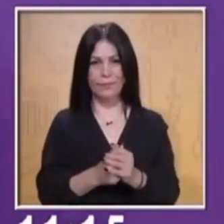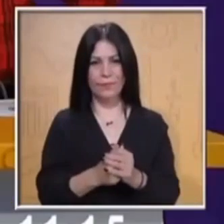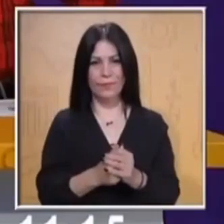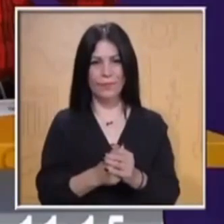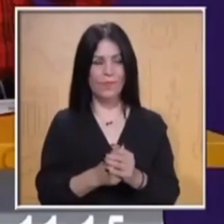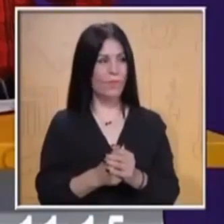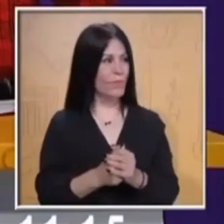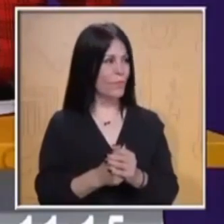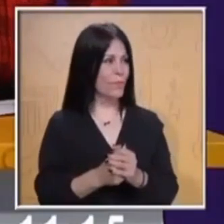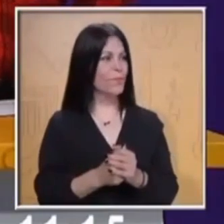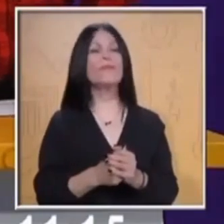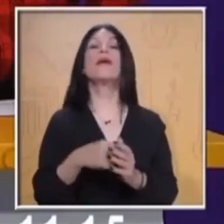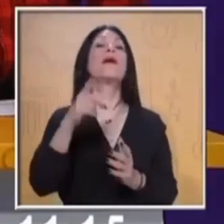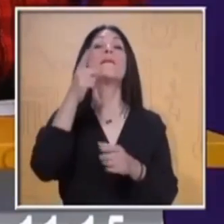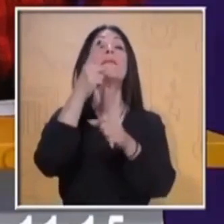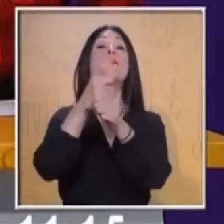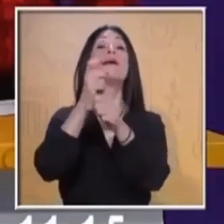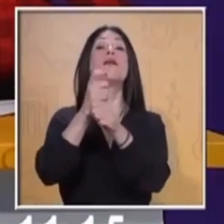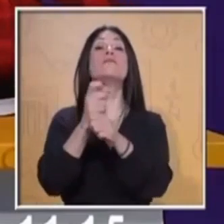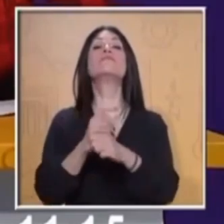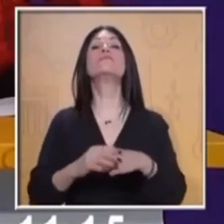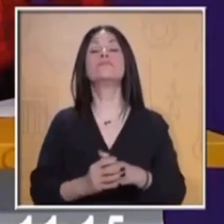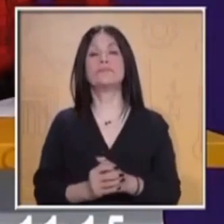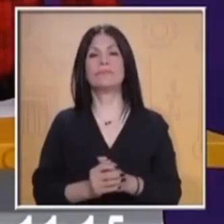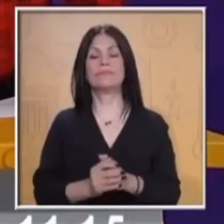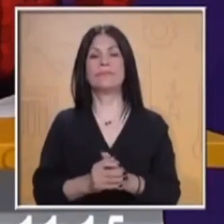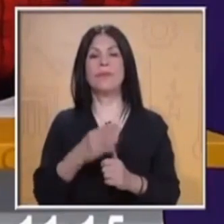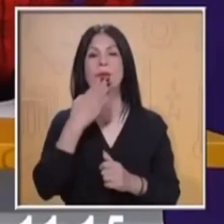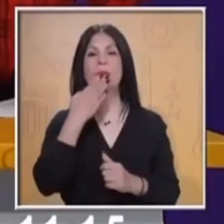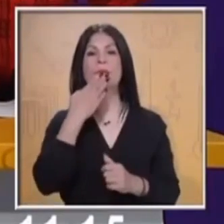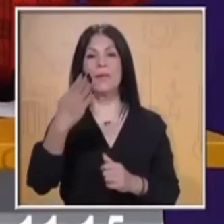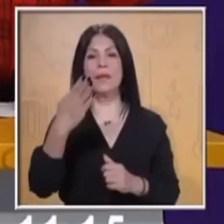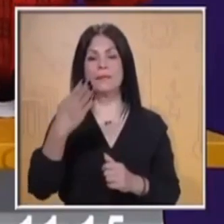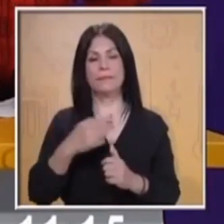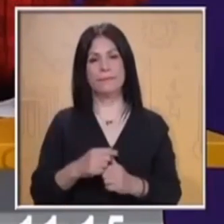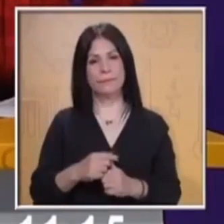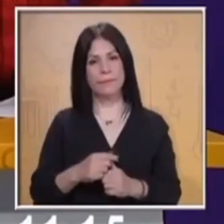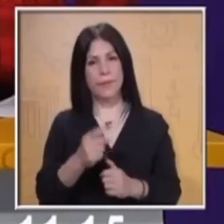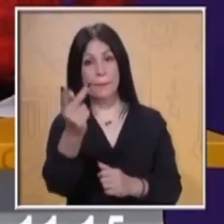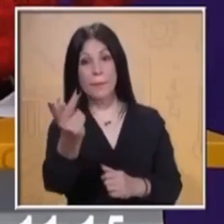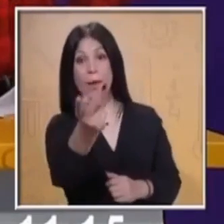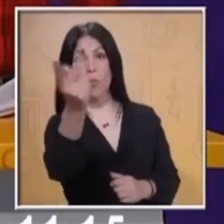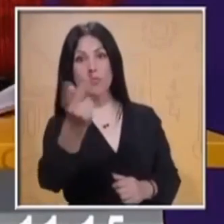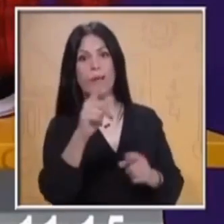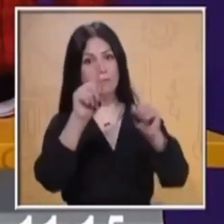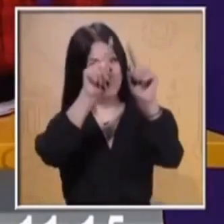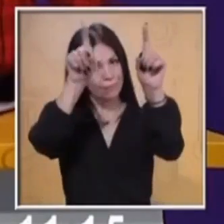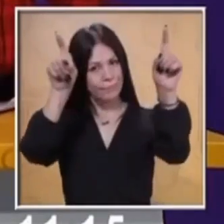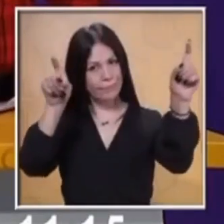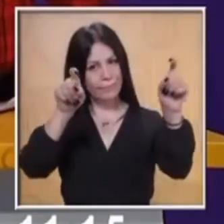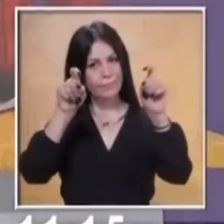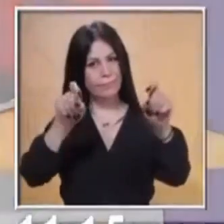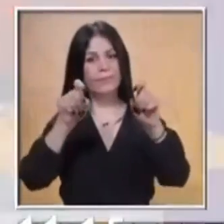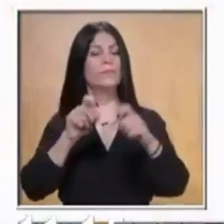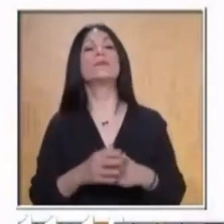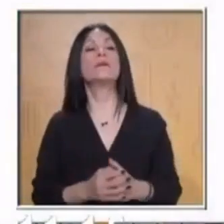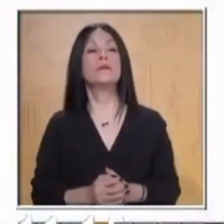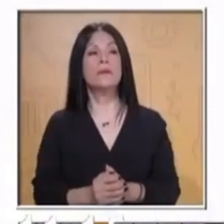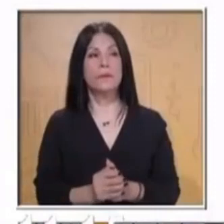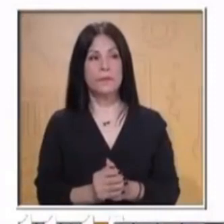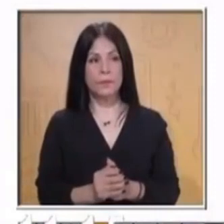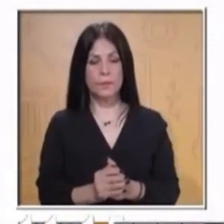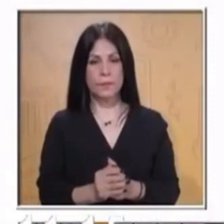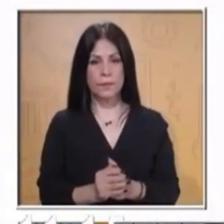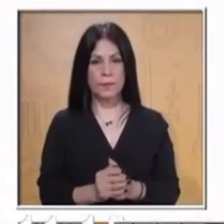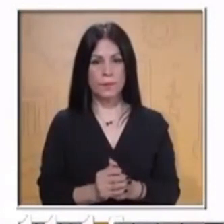profe. La primera pregunta, profe. Bueno, muy bien. La primera pregunta es la siguiente. Vamos a, para que nos